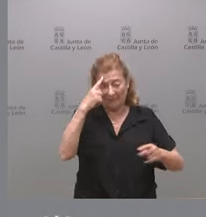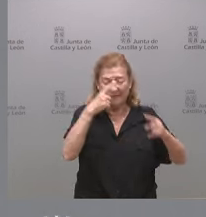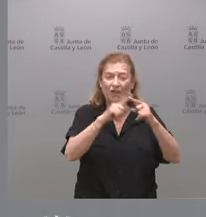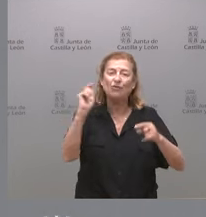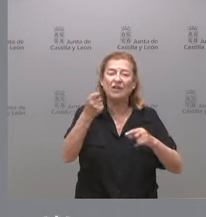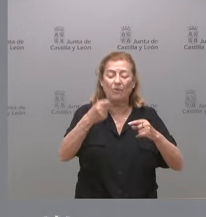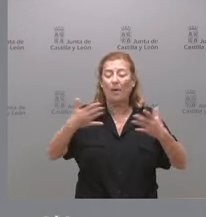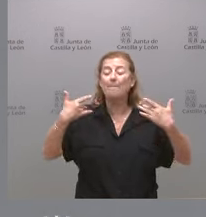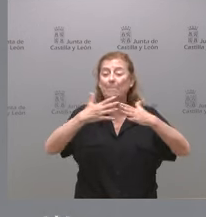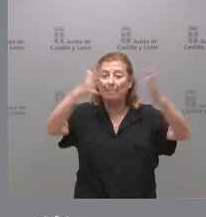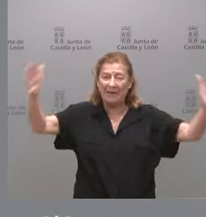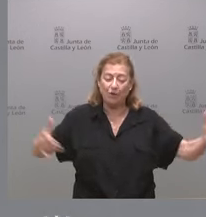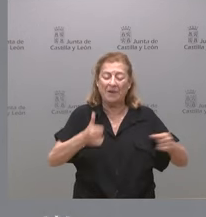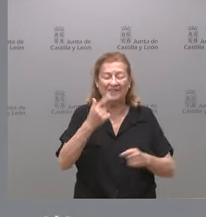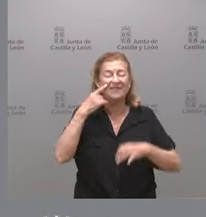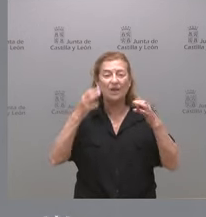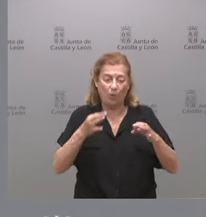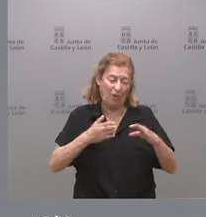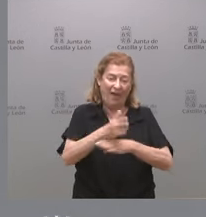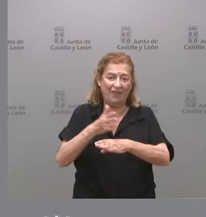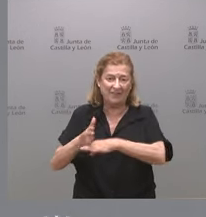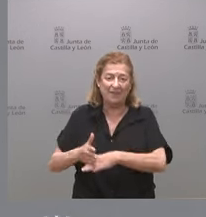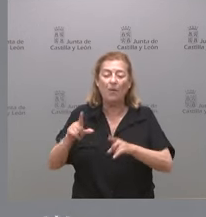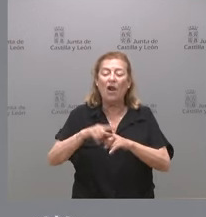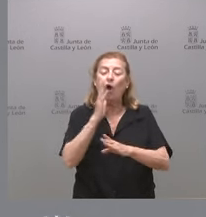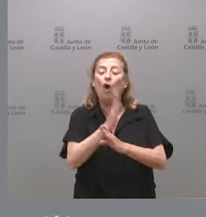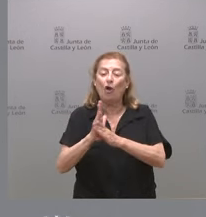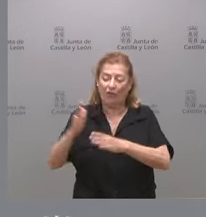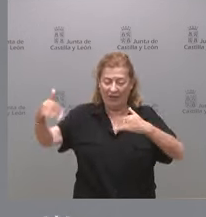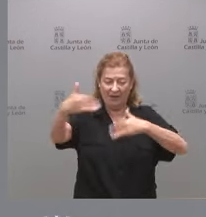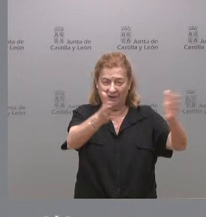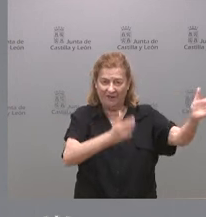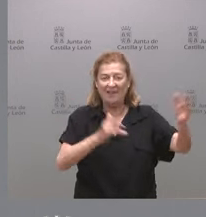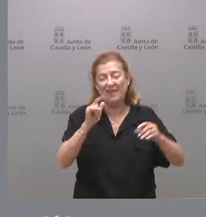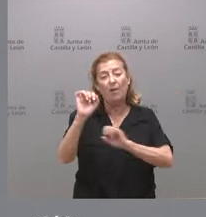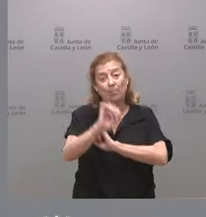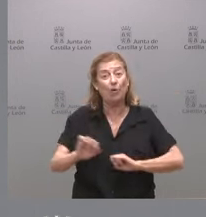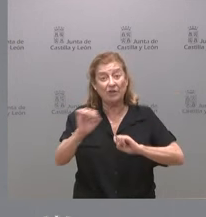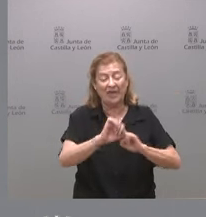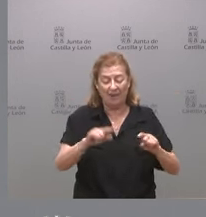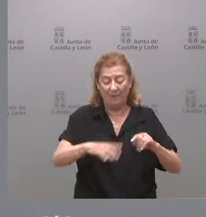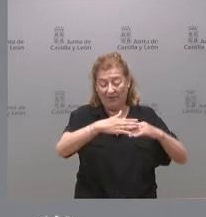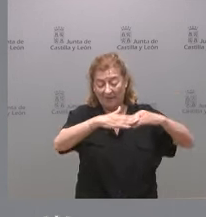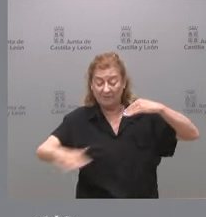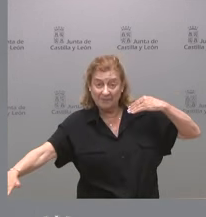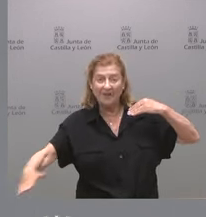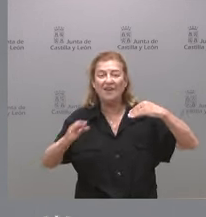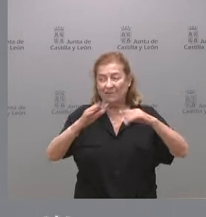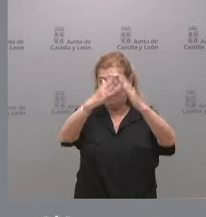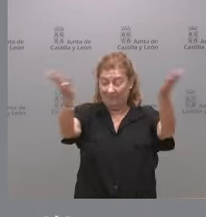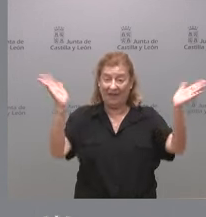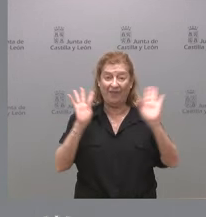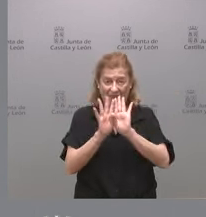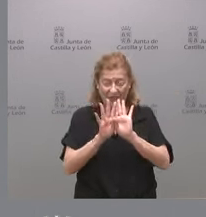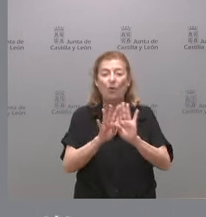un patio más seguro y accesible, ordenar los espacios y proteger tanto el desnivel de la parcela como el recinto de la